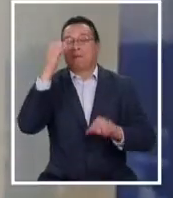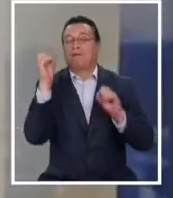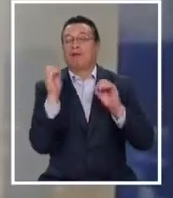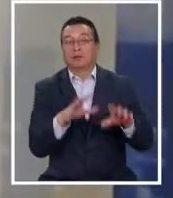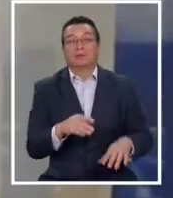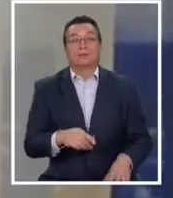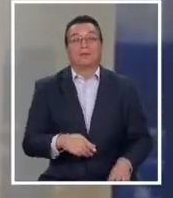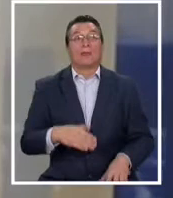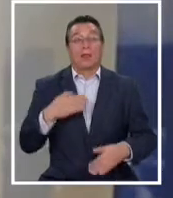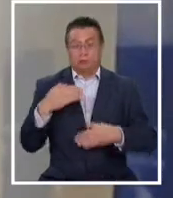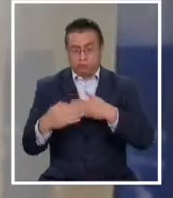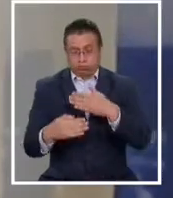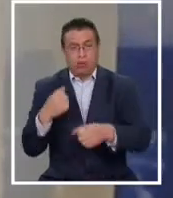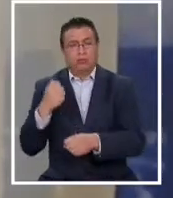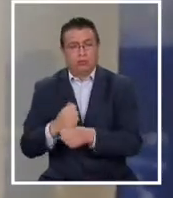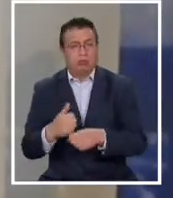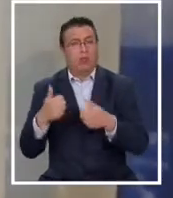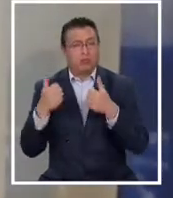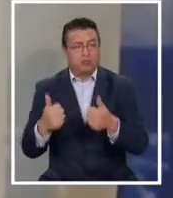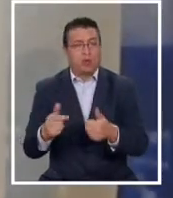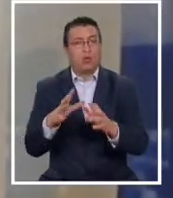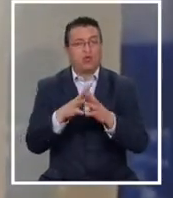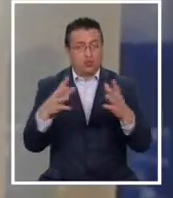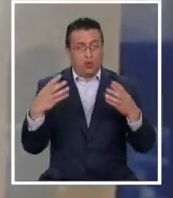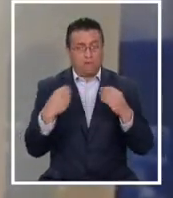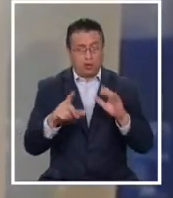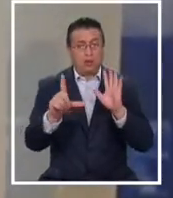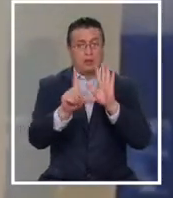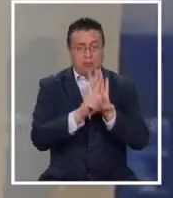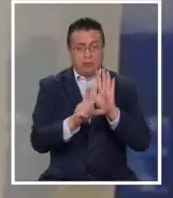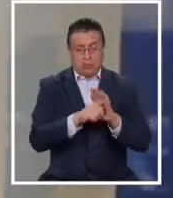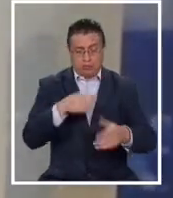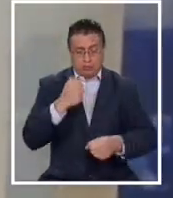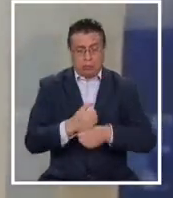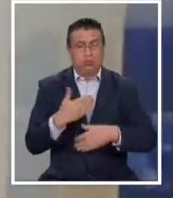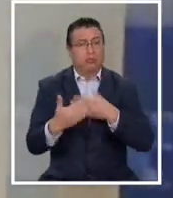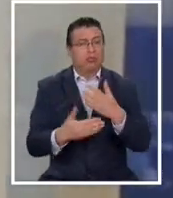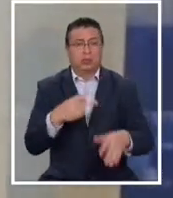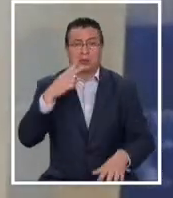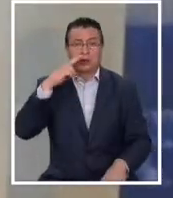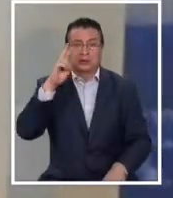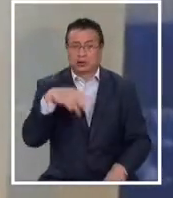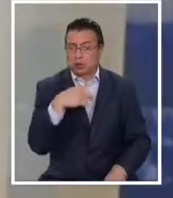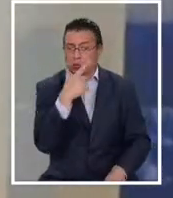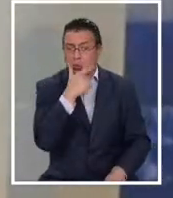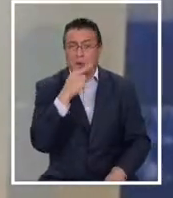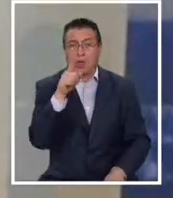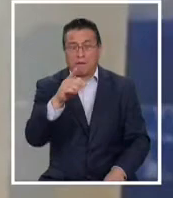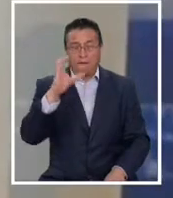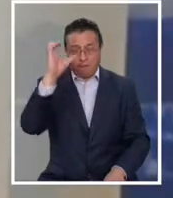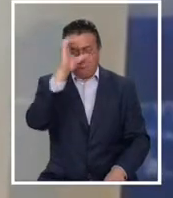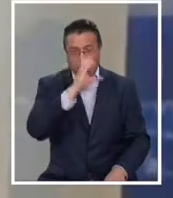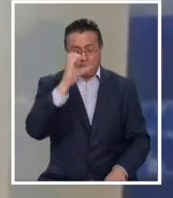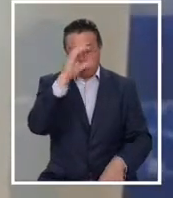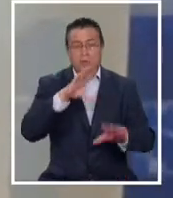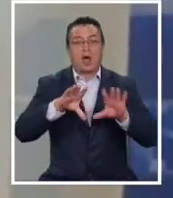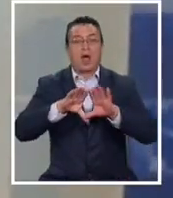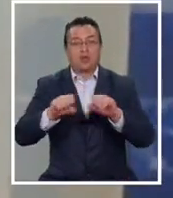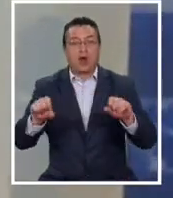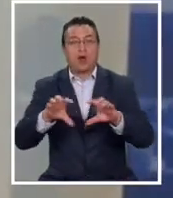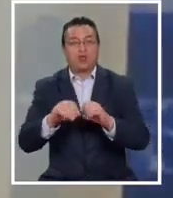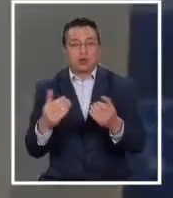Metódico ha sido un gran legislador y no me cabe la menor duda que va a buscar los consensos